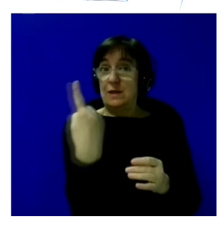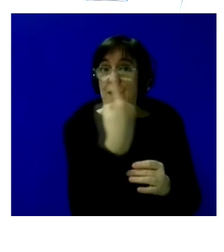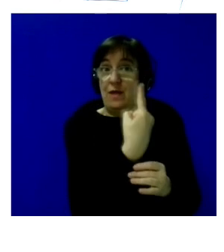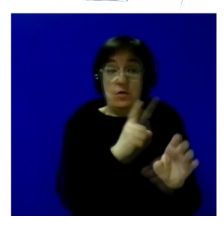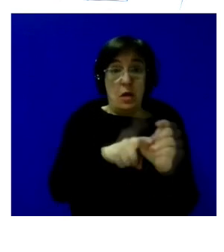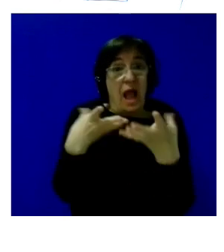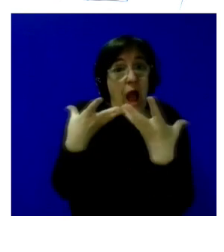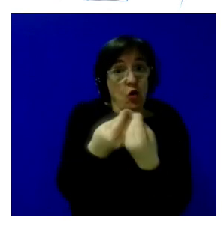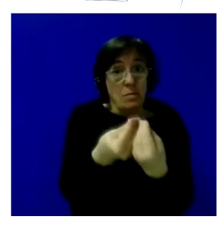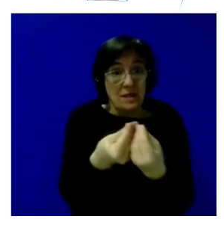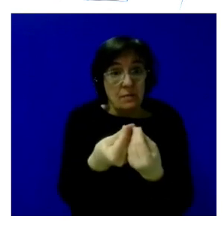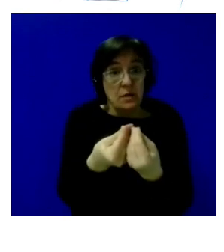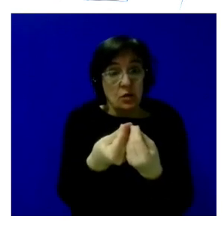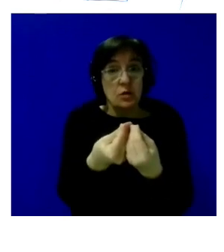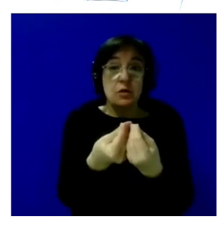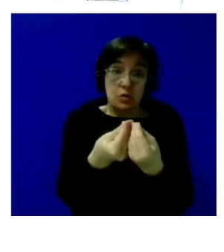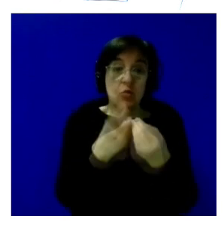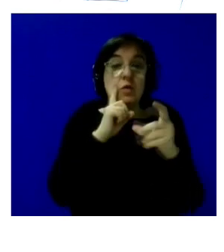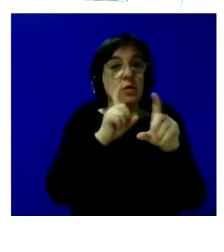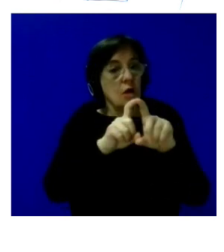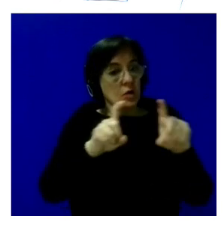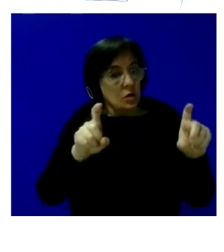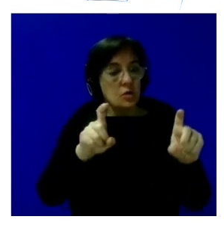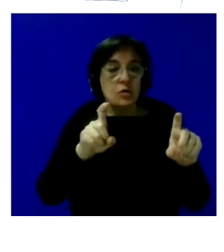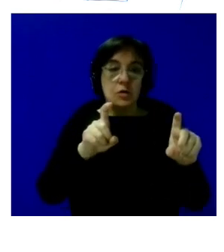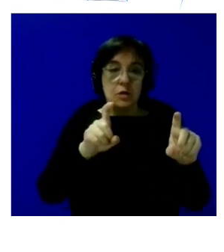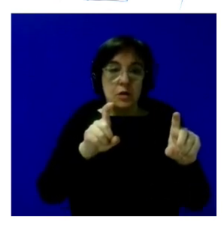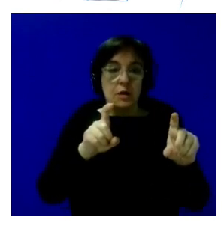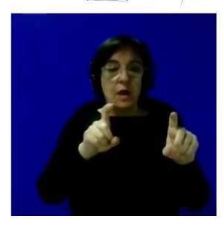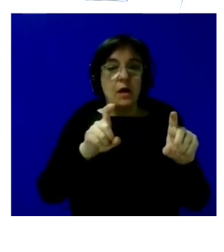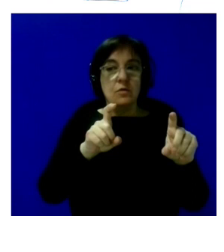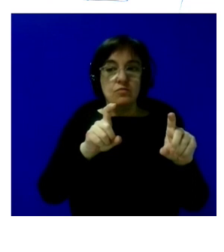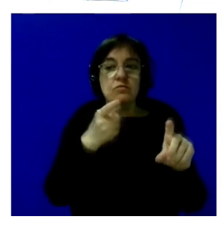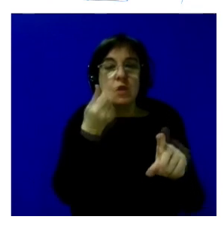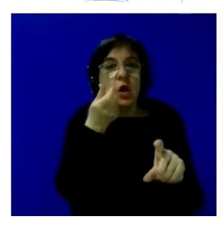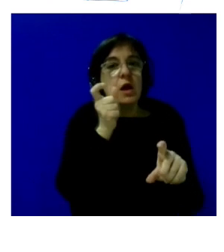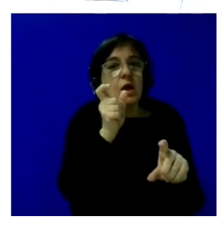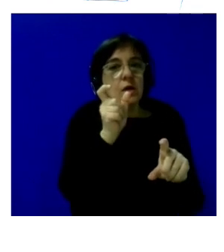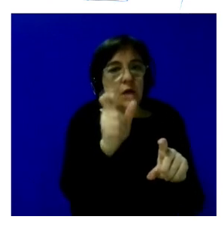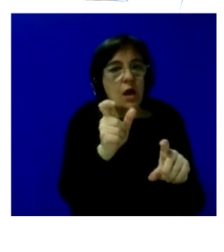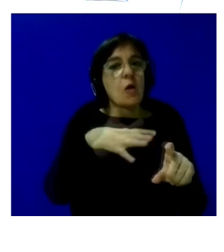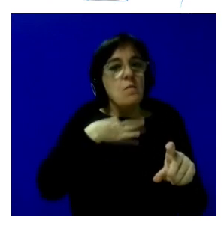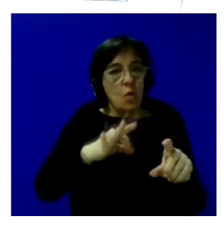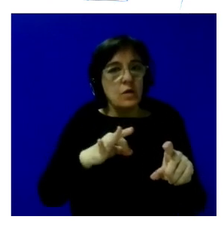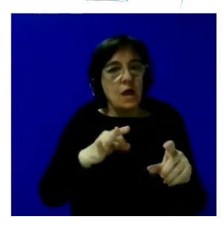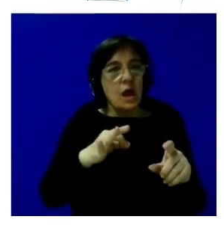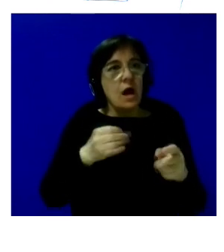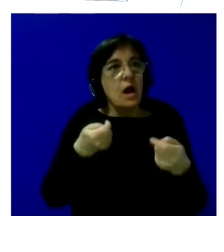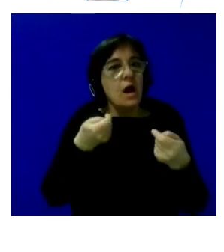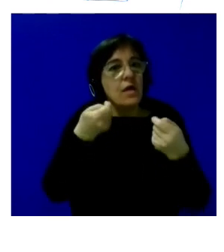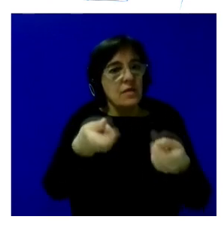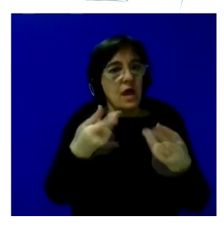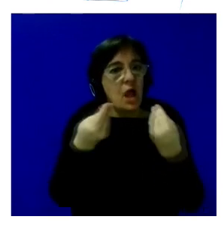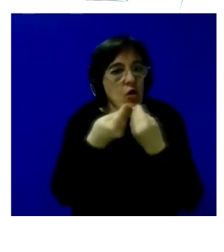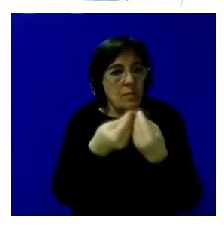acompañamientos sería una entidad de partida una cantidad que podría favorecer ese acompañamiento y el